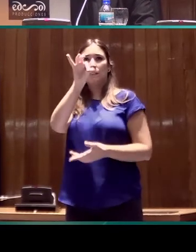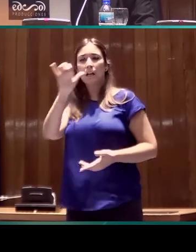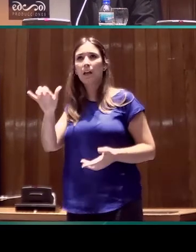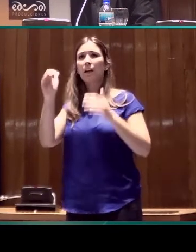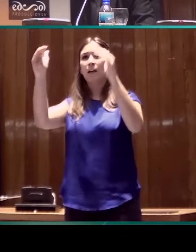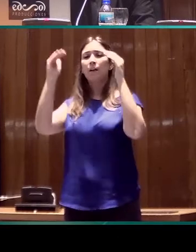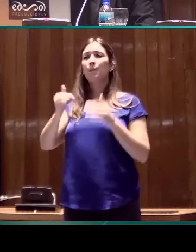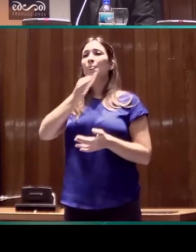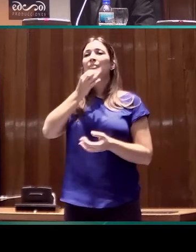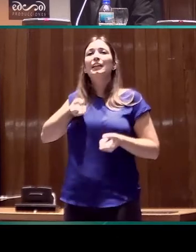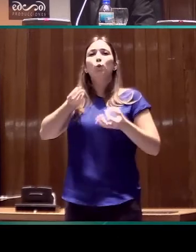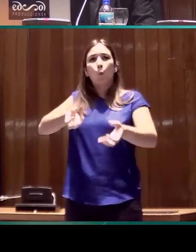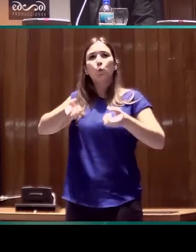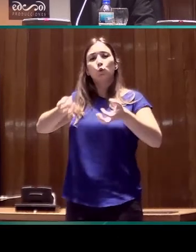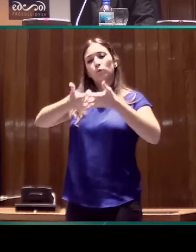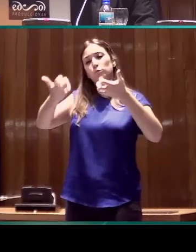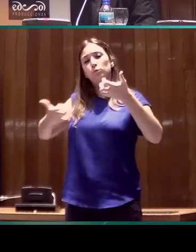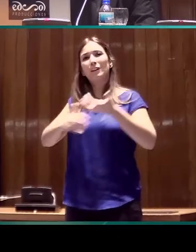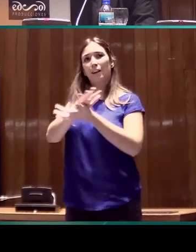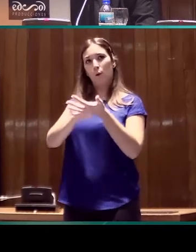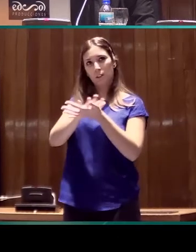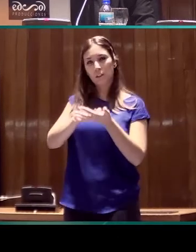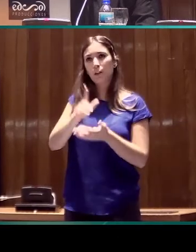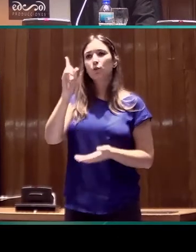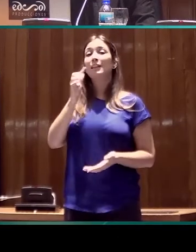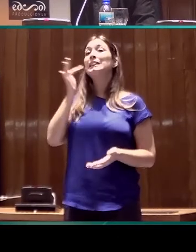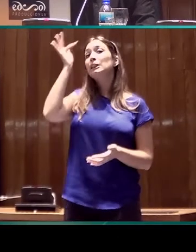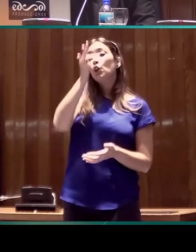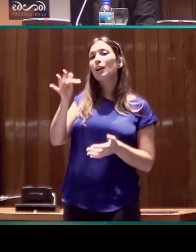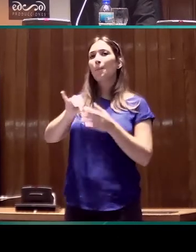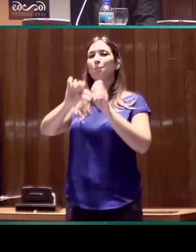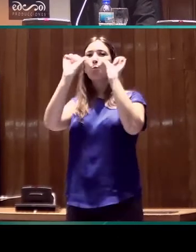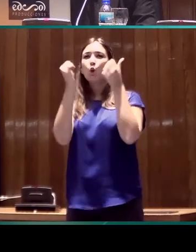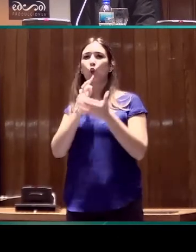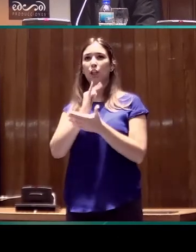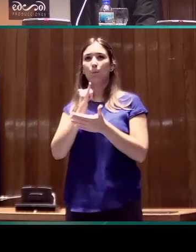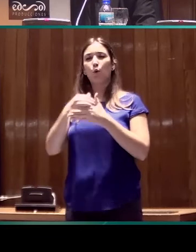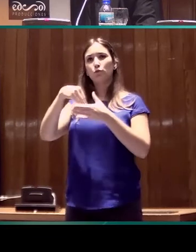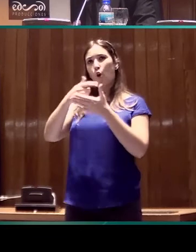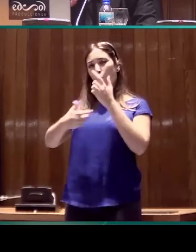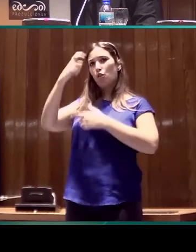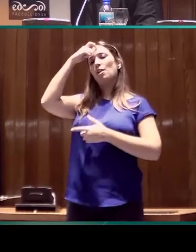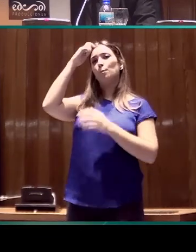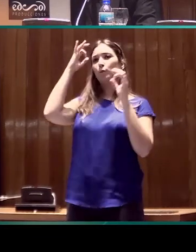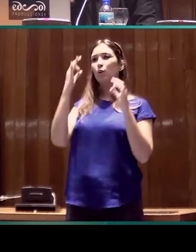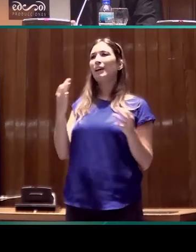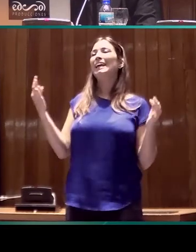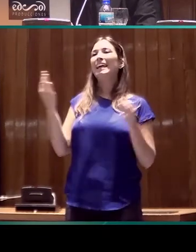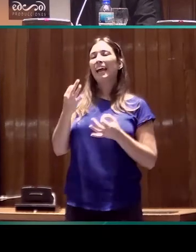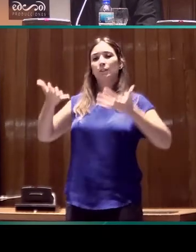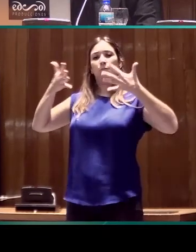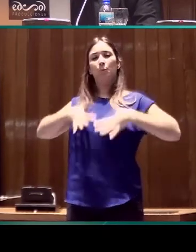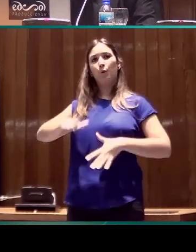sobre el discurso narrativo en lengua de signos española, sobre la teoría de los prototipos en la conceptualización, en la adquisición de